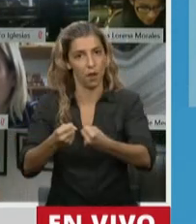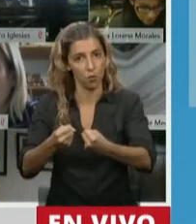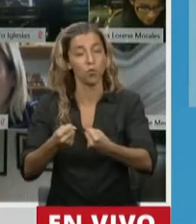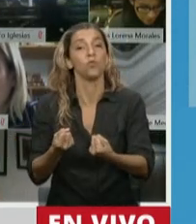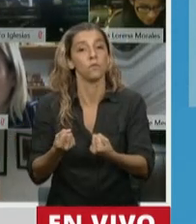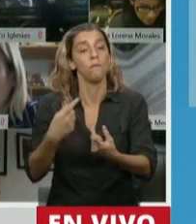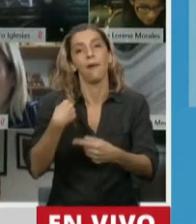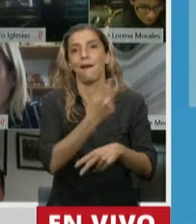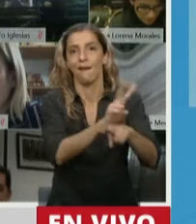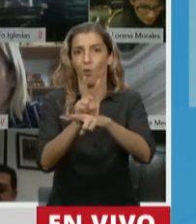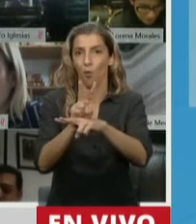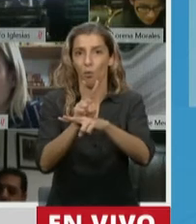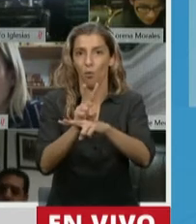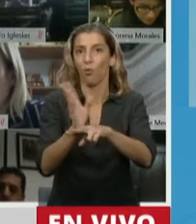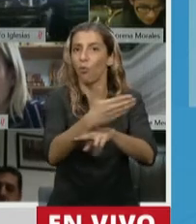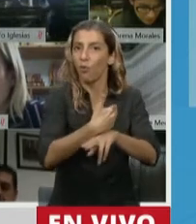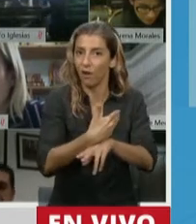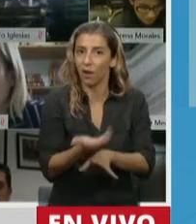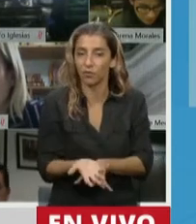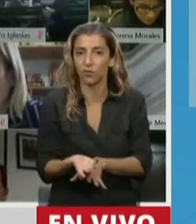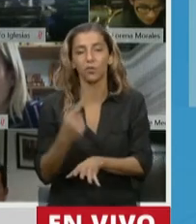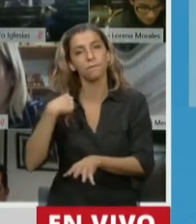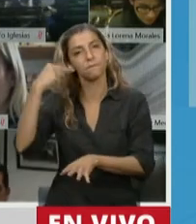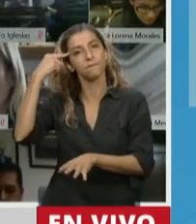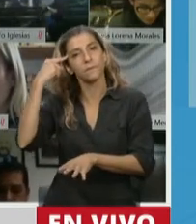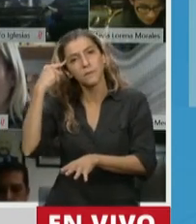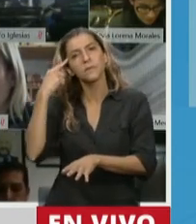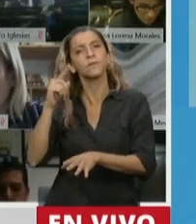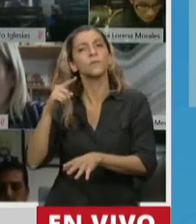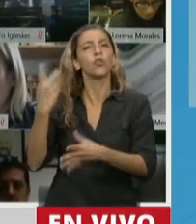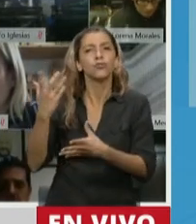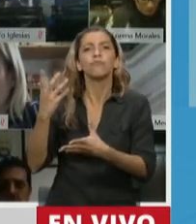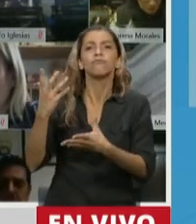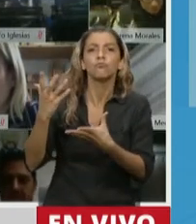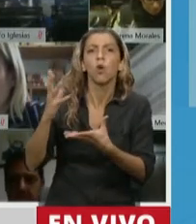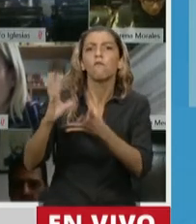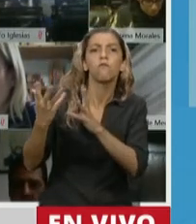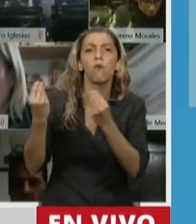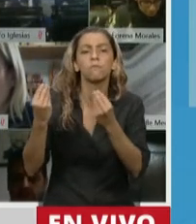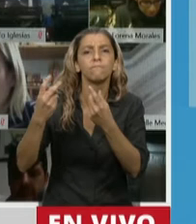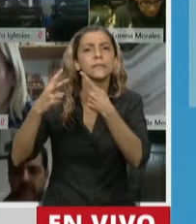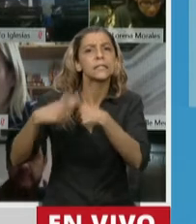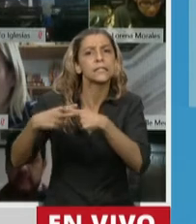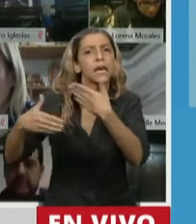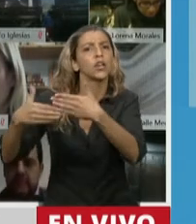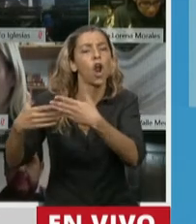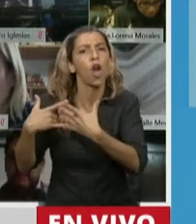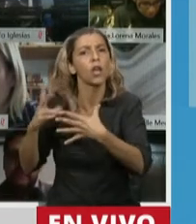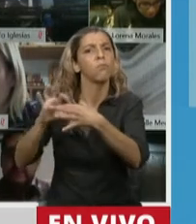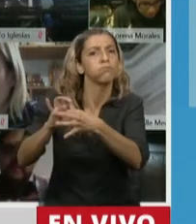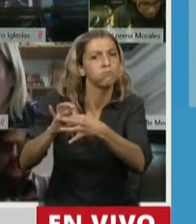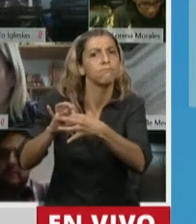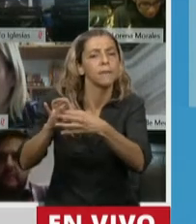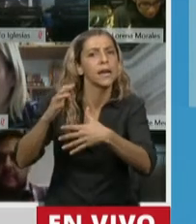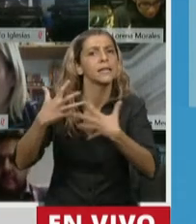y salud a partir de los diferentes aspectos ventajosos de la tecnología. La salud pública es una de las